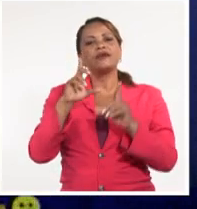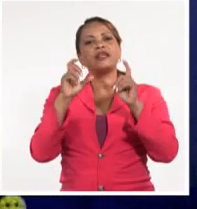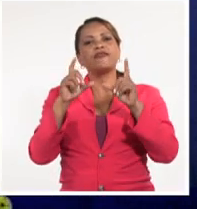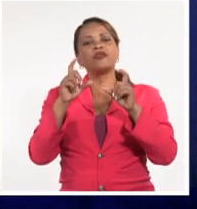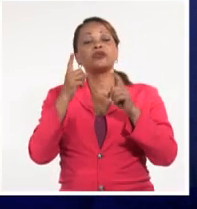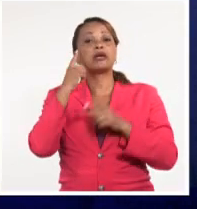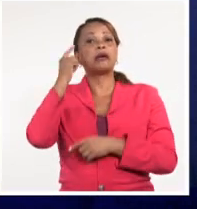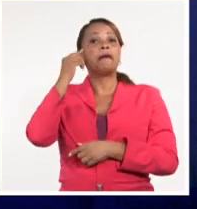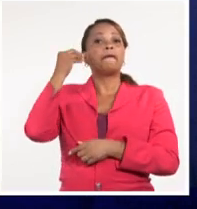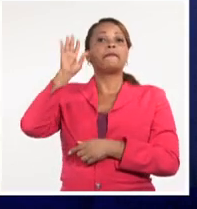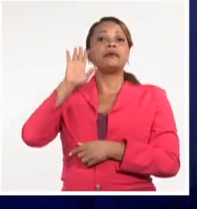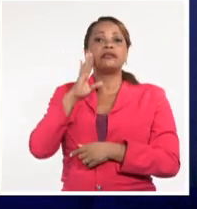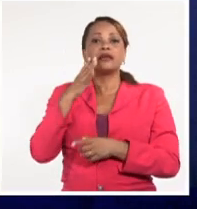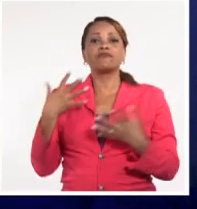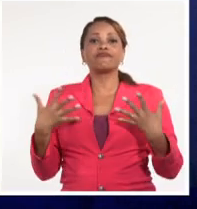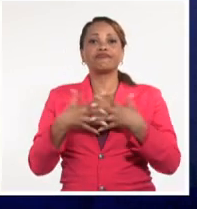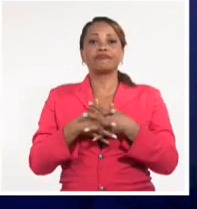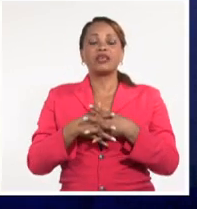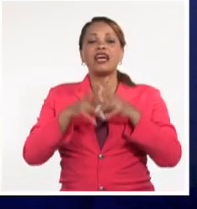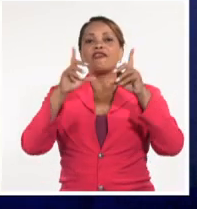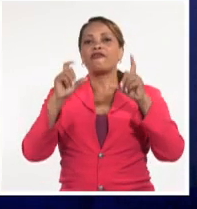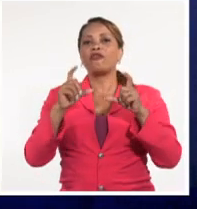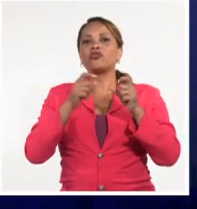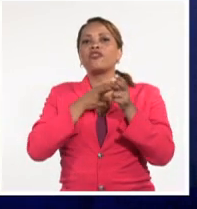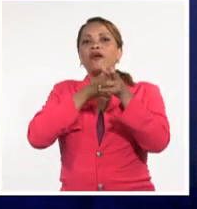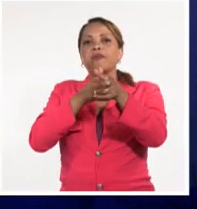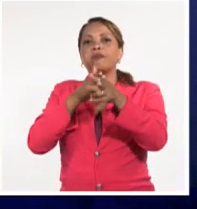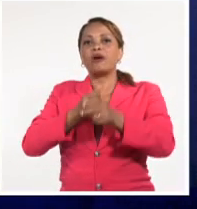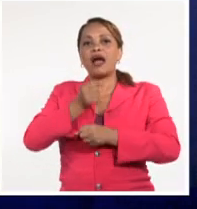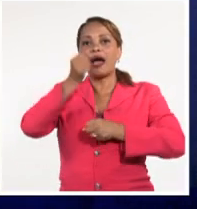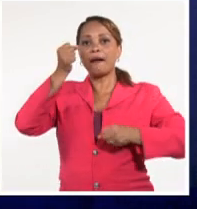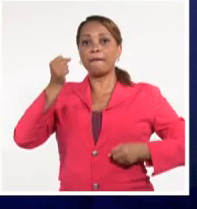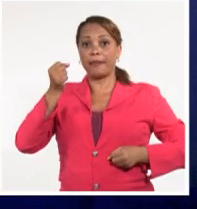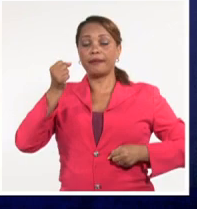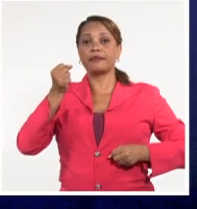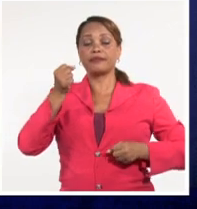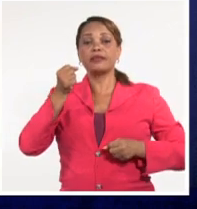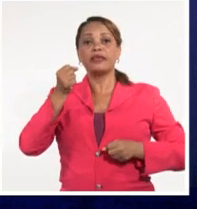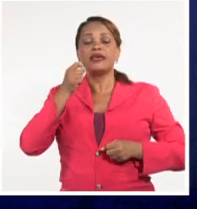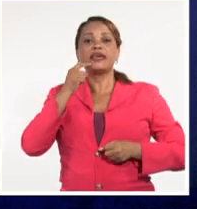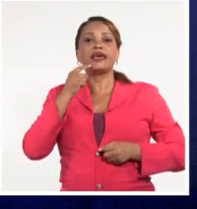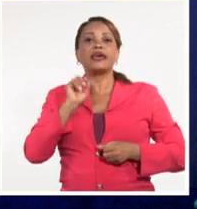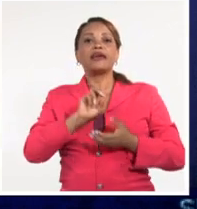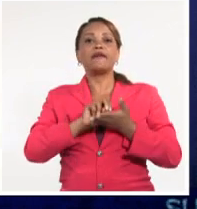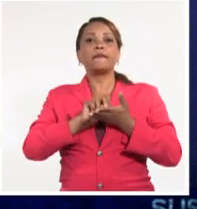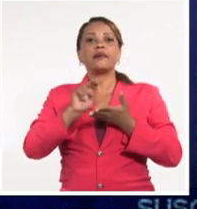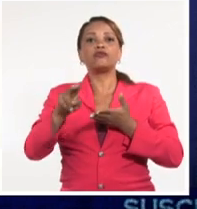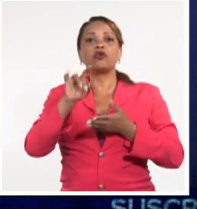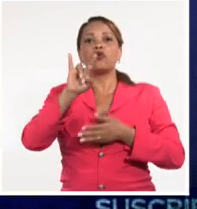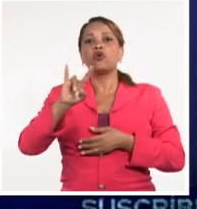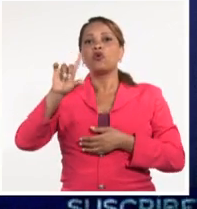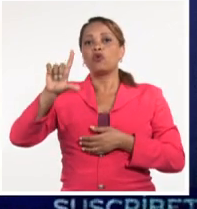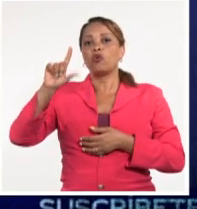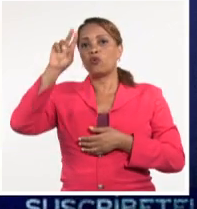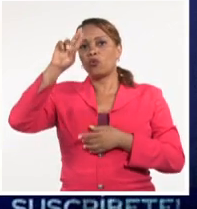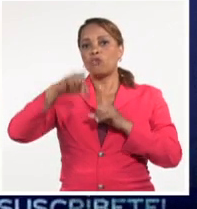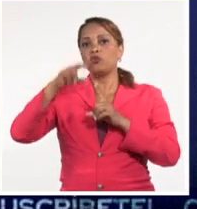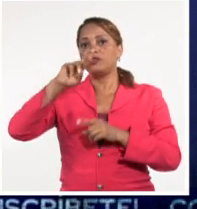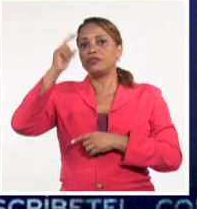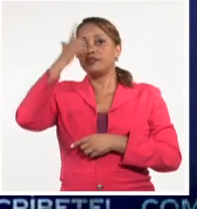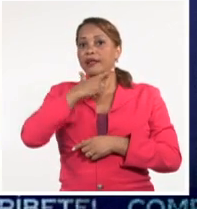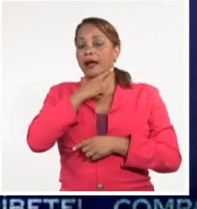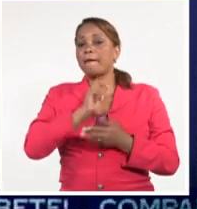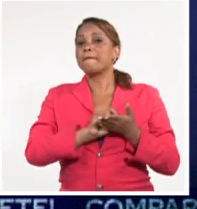supuestamente corresponde a las fotos de armas que le había mandado Ultra a